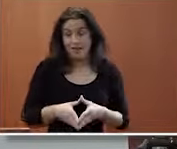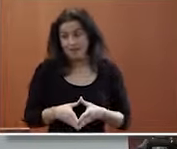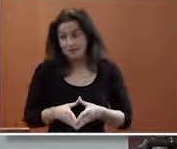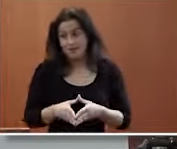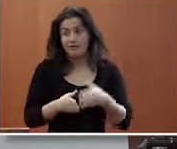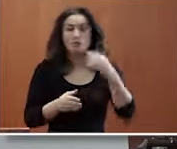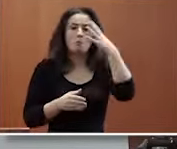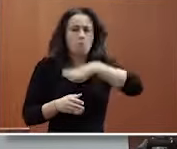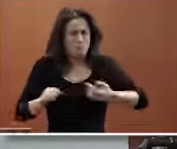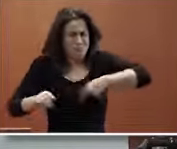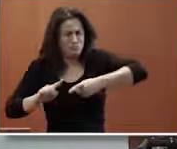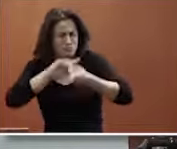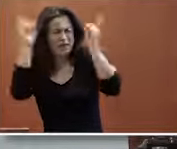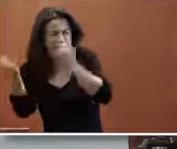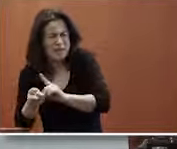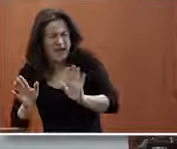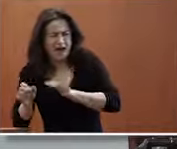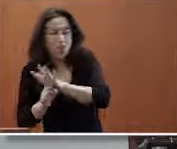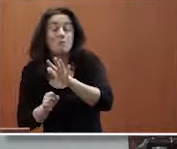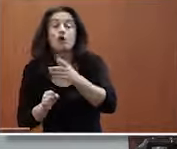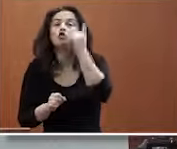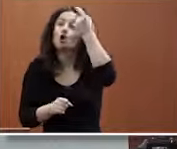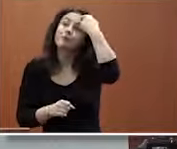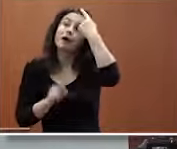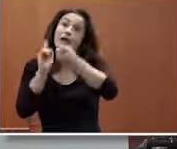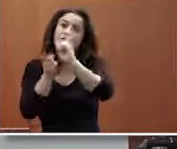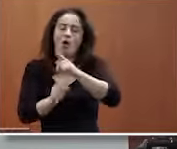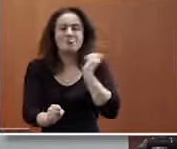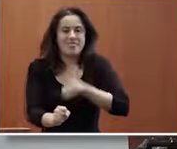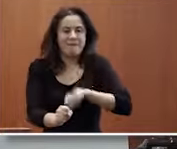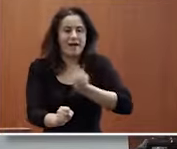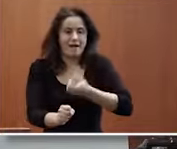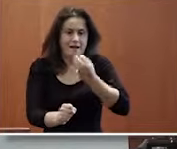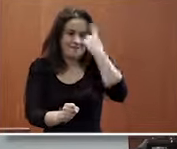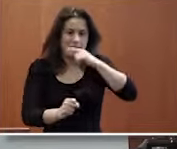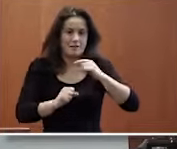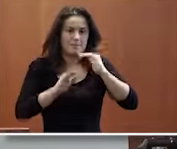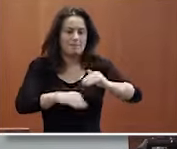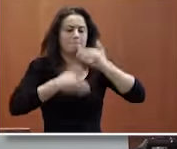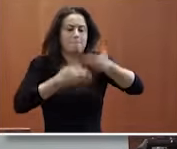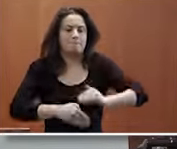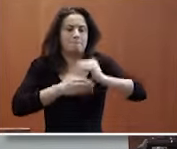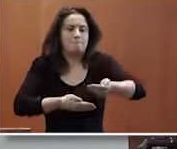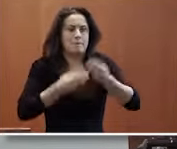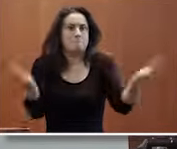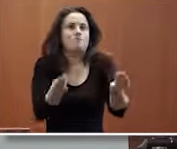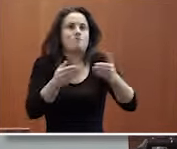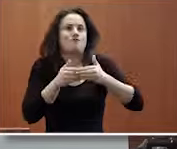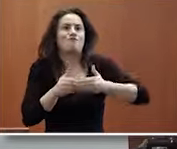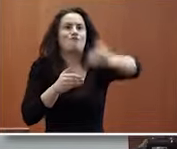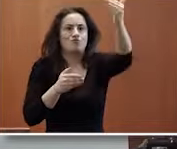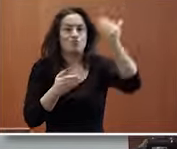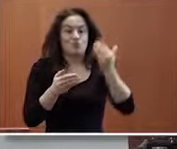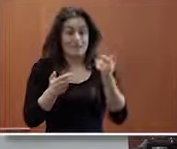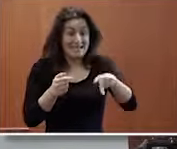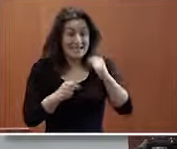podemos intentar cambiarlo pero tampoco podemos quedarnos solo en cambiarlo hay que tratar de trabajar con este contexto y de sacar partido de lo que podemos en ese trabajo en ese